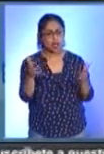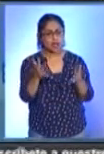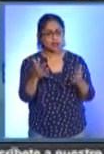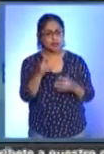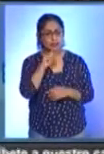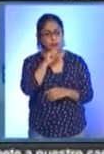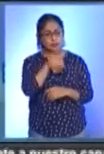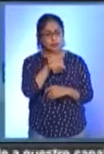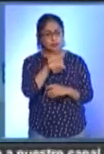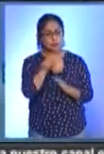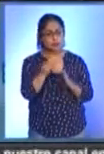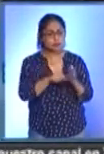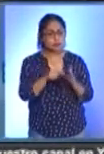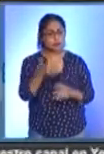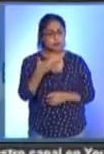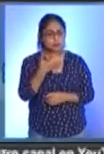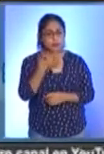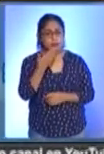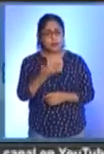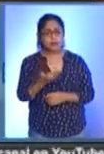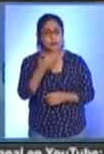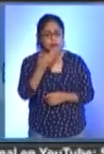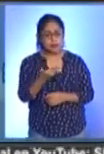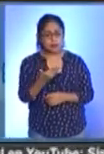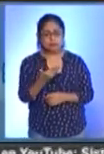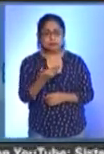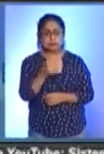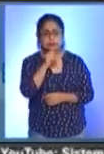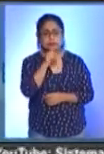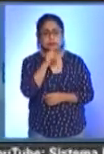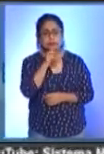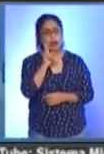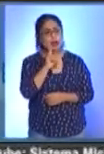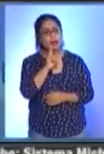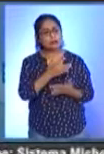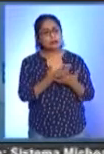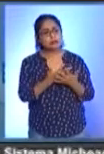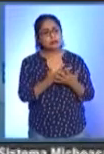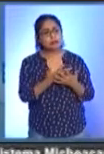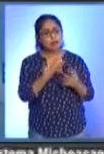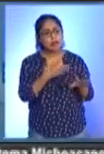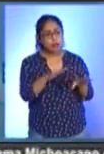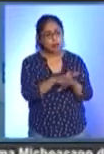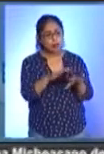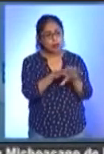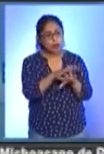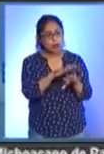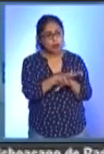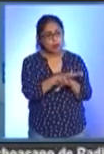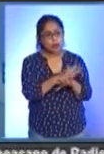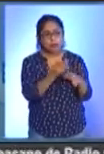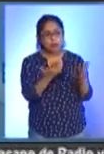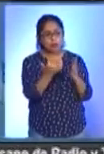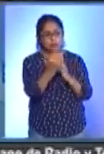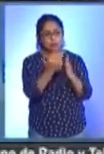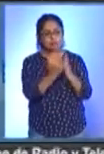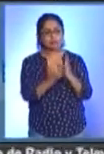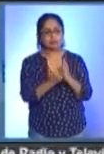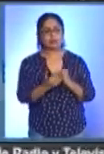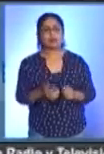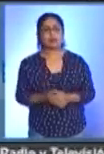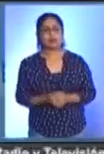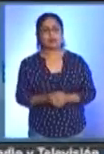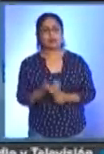se tienen bien las formas, porque estaban esperando si había algún cambio en la contingencia o no. Y